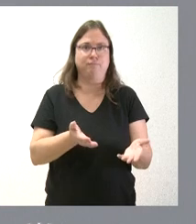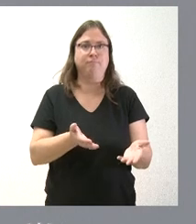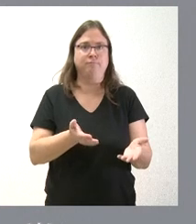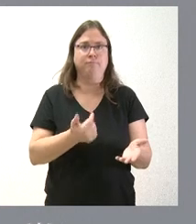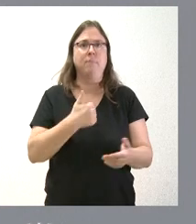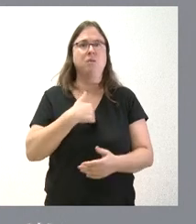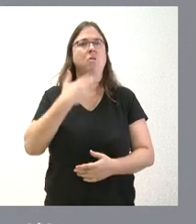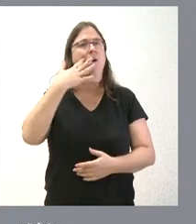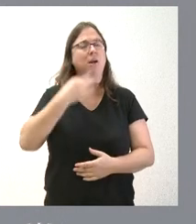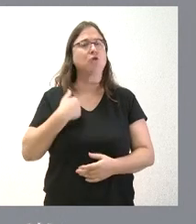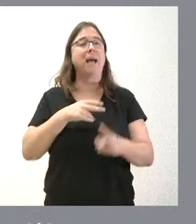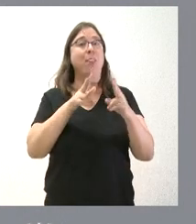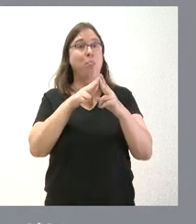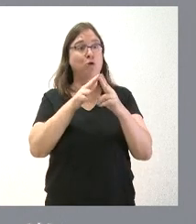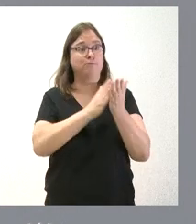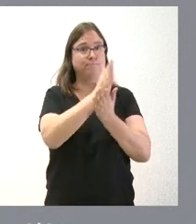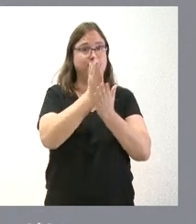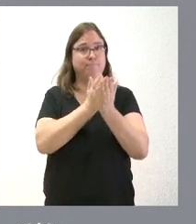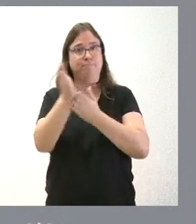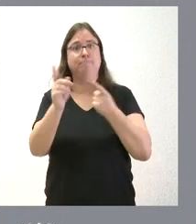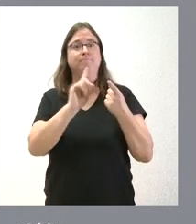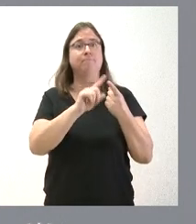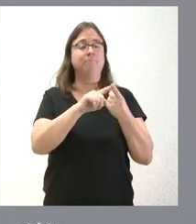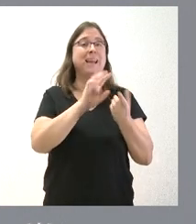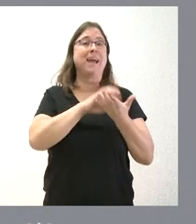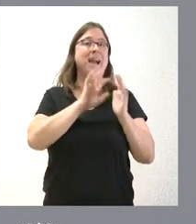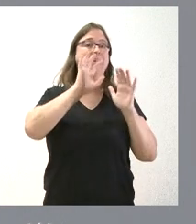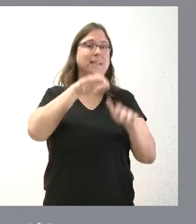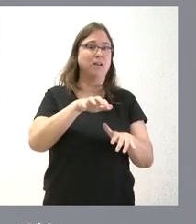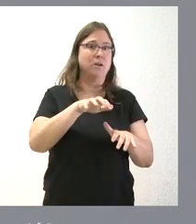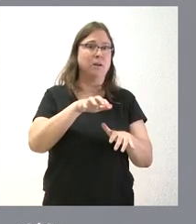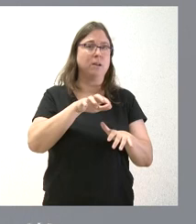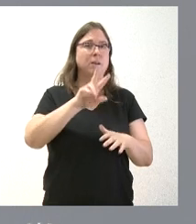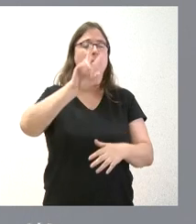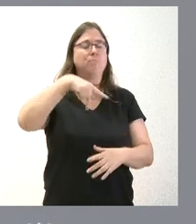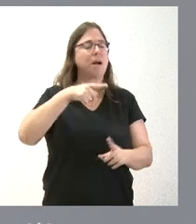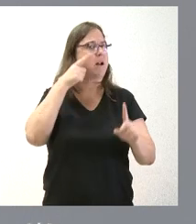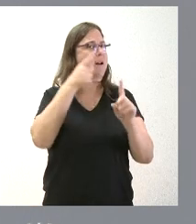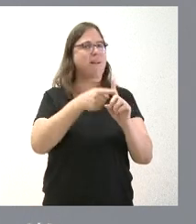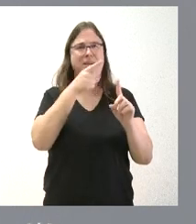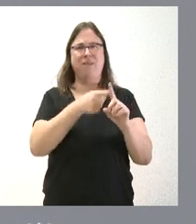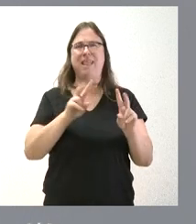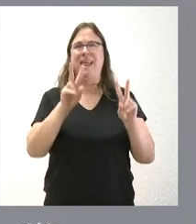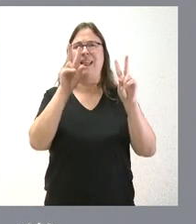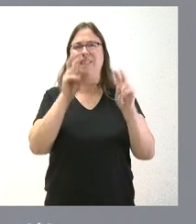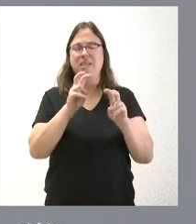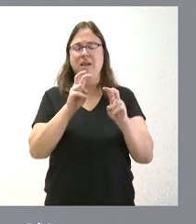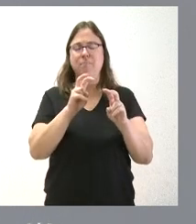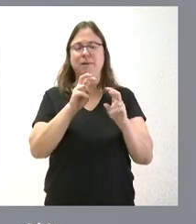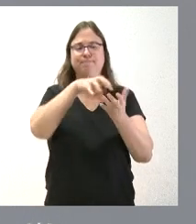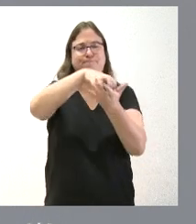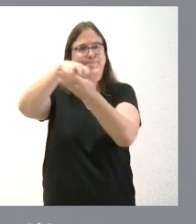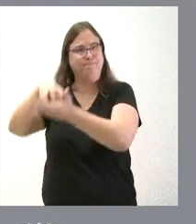creo que, además, a través de dos vías fundamentales, ¿no? El hecho de que Castilla y León es una referencia desde el punto de vista de instalaciones